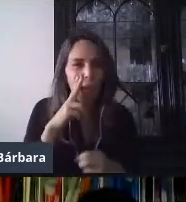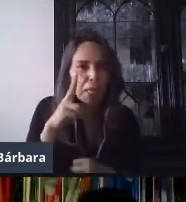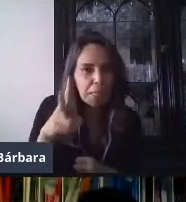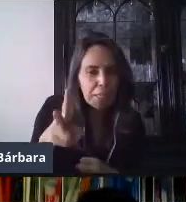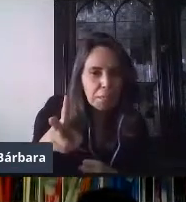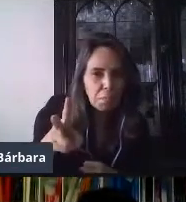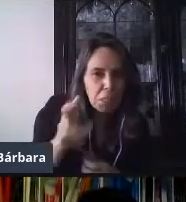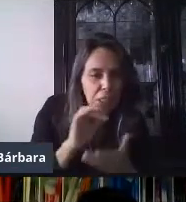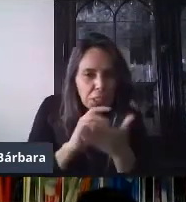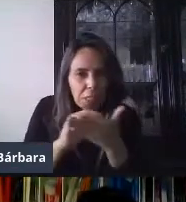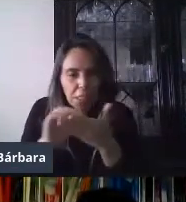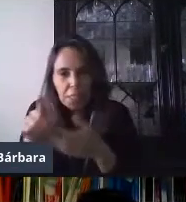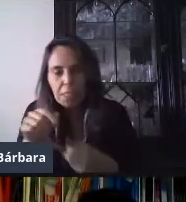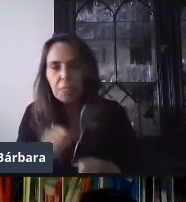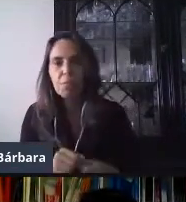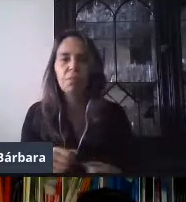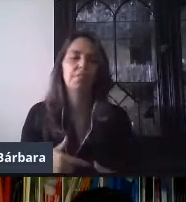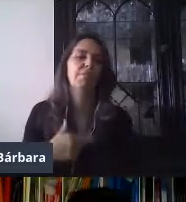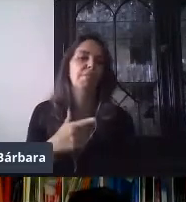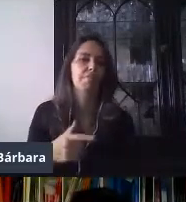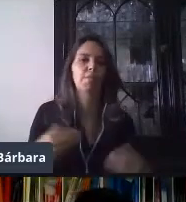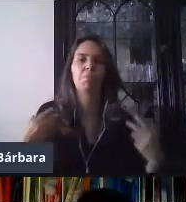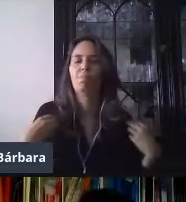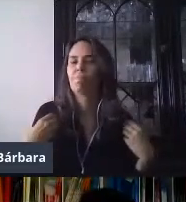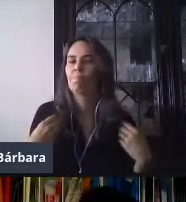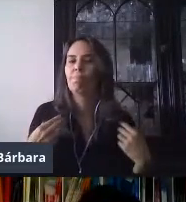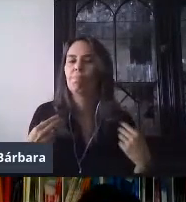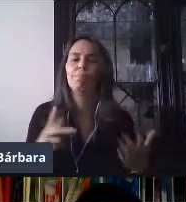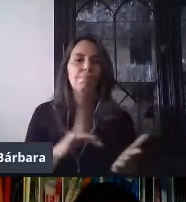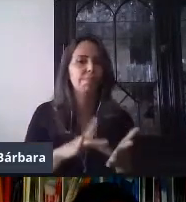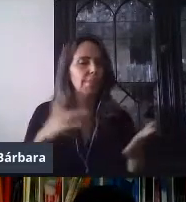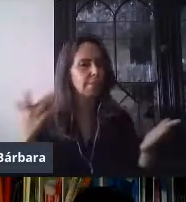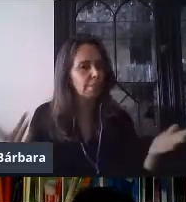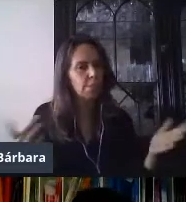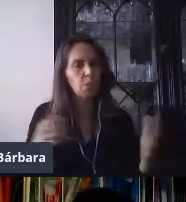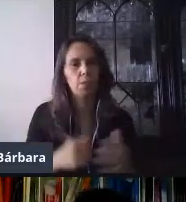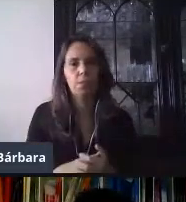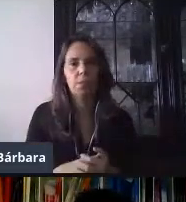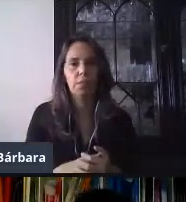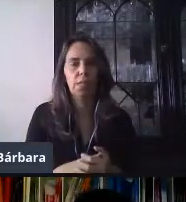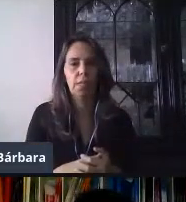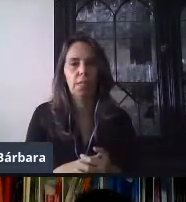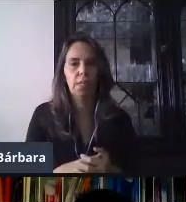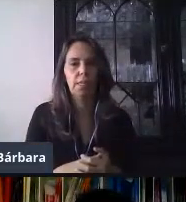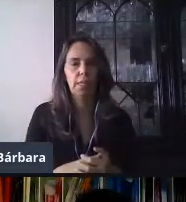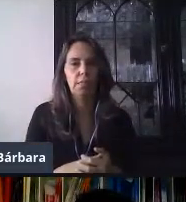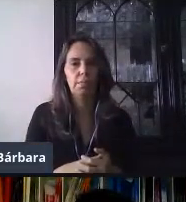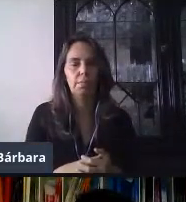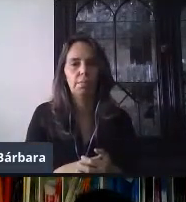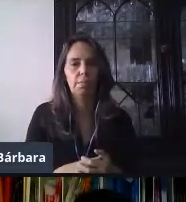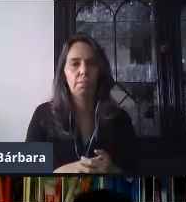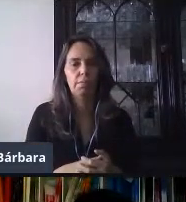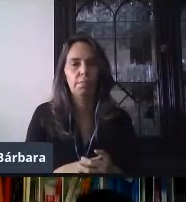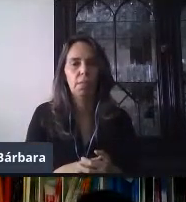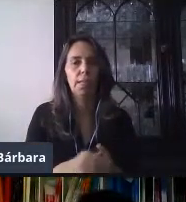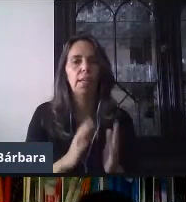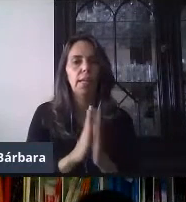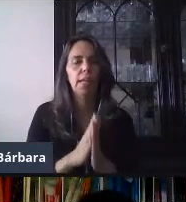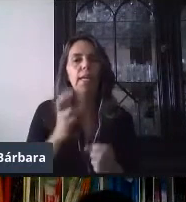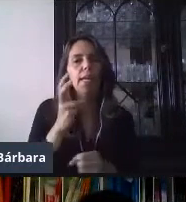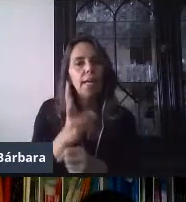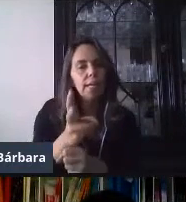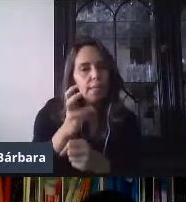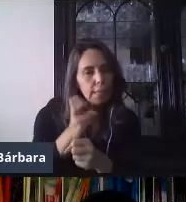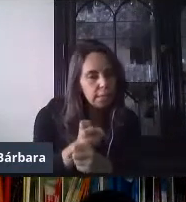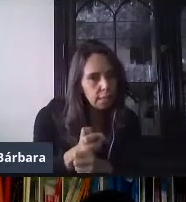herramienta. Maestras, maestros, de verdad, les agradecemos mucho. Estamos llegando ya al cierre de la sesión, pero queremos invitarlos a que